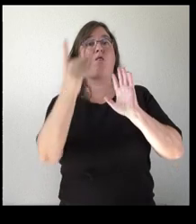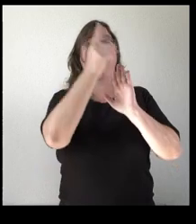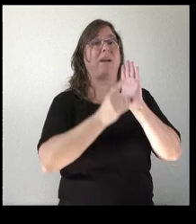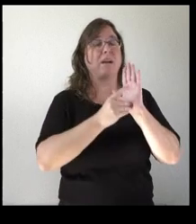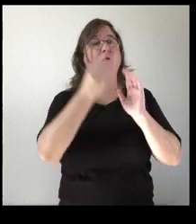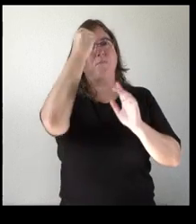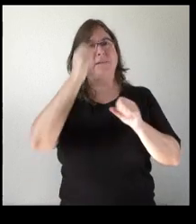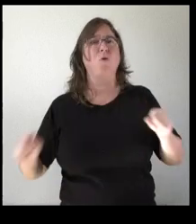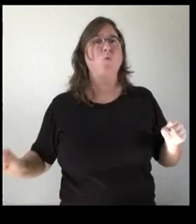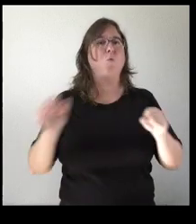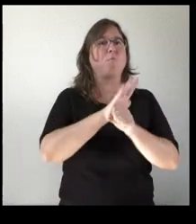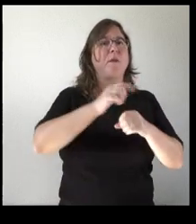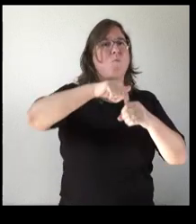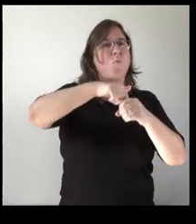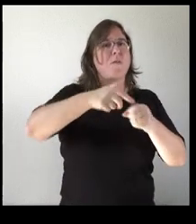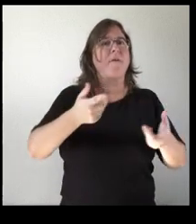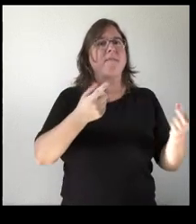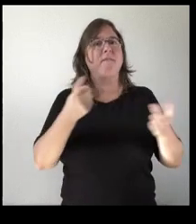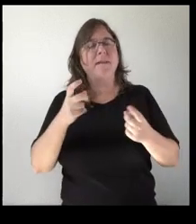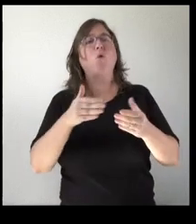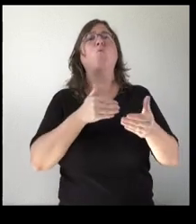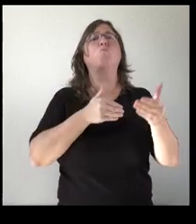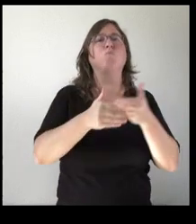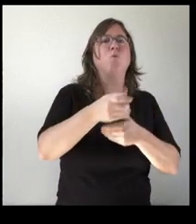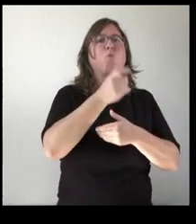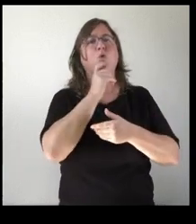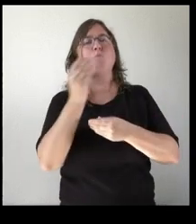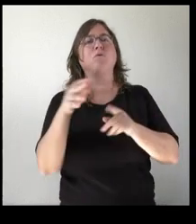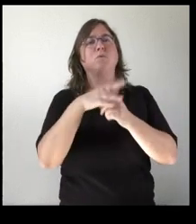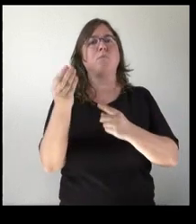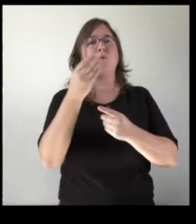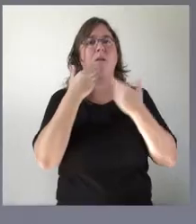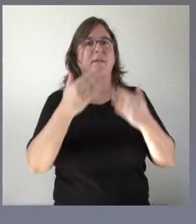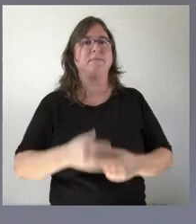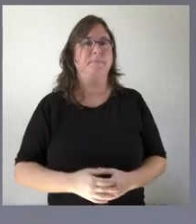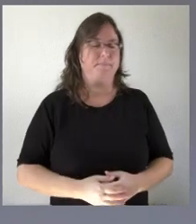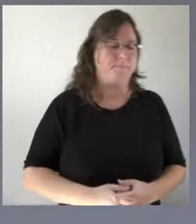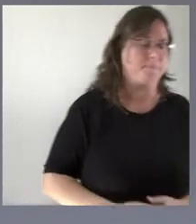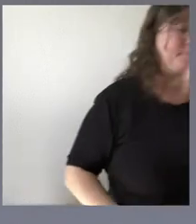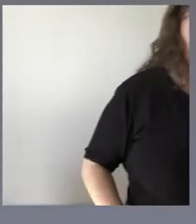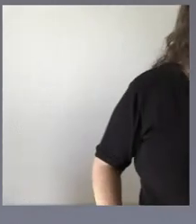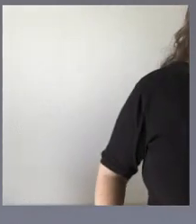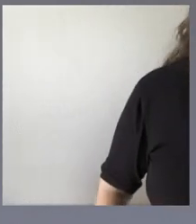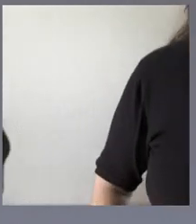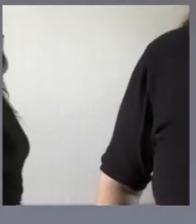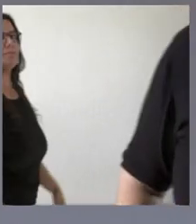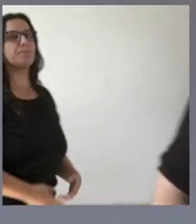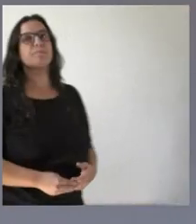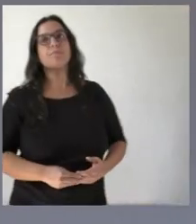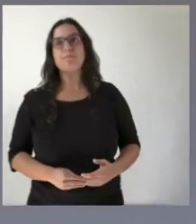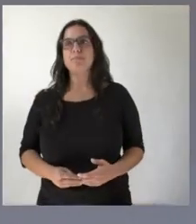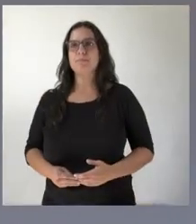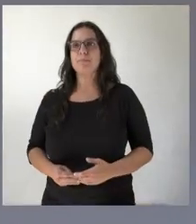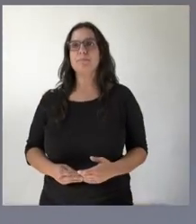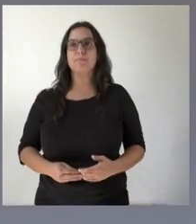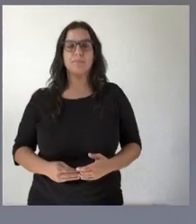cubrir todas esas vacantes que hay ahora mismo o en qué medida mejorar la situación Gracias Empiezo por el final aspiramos